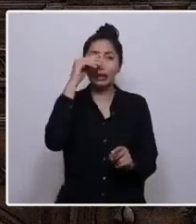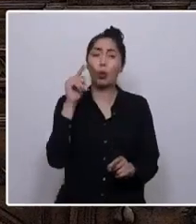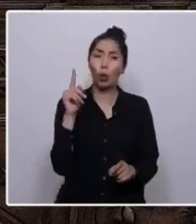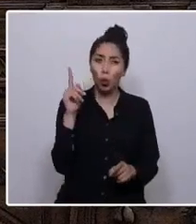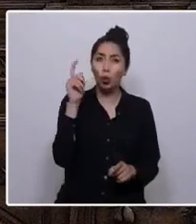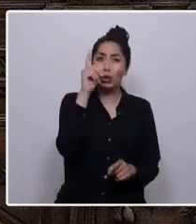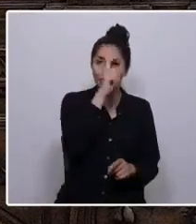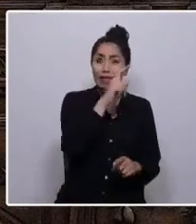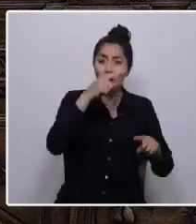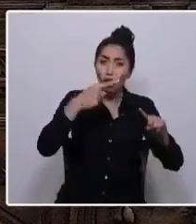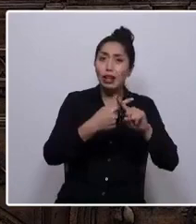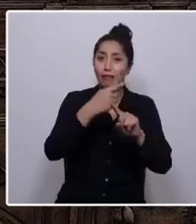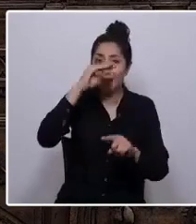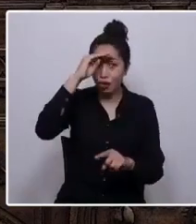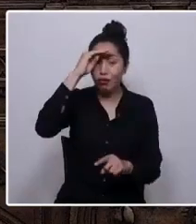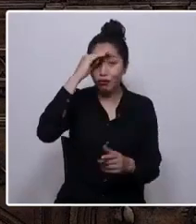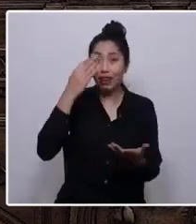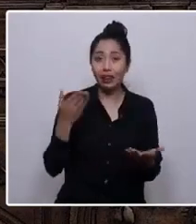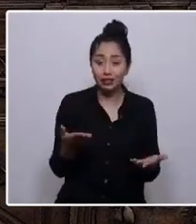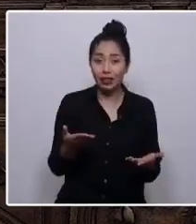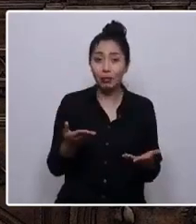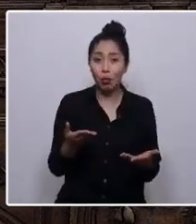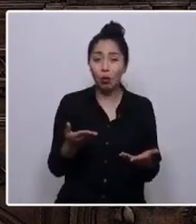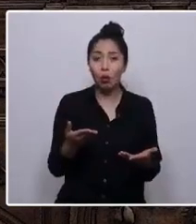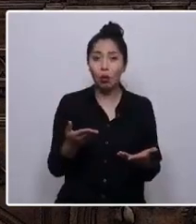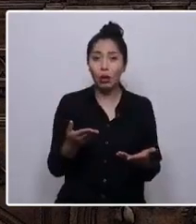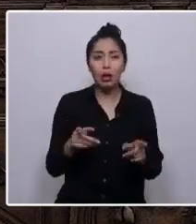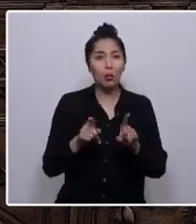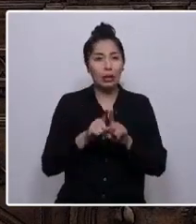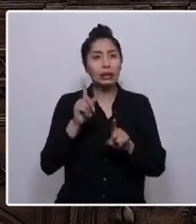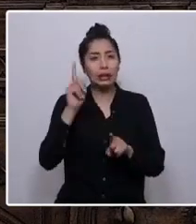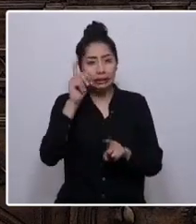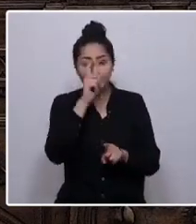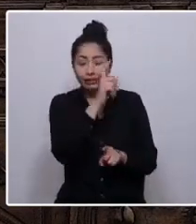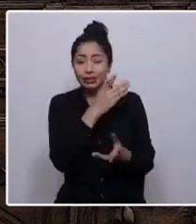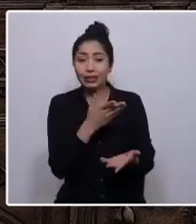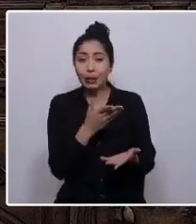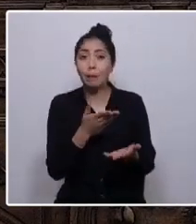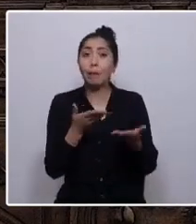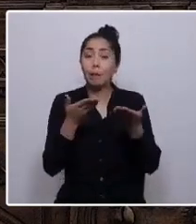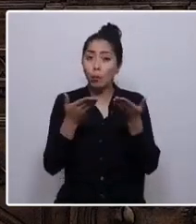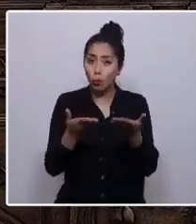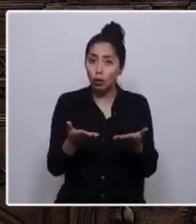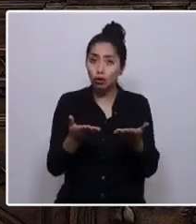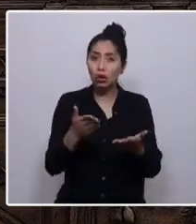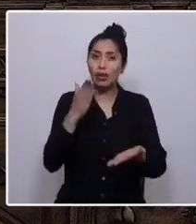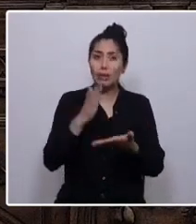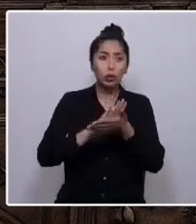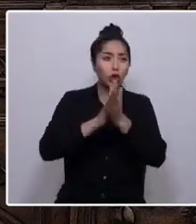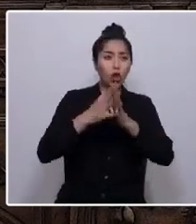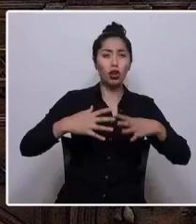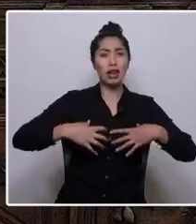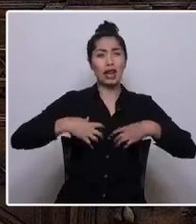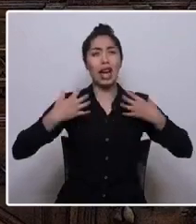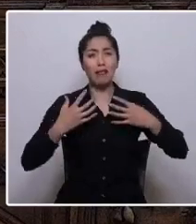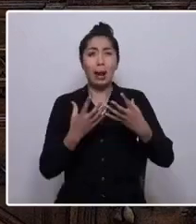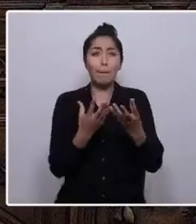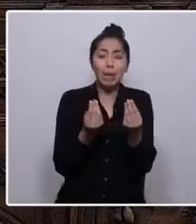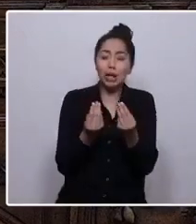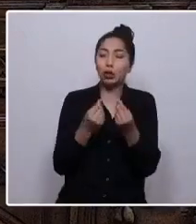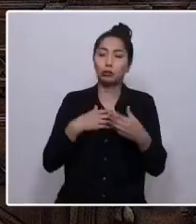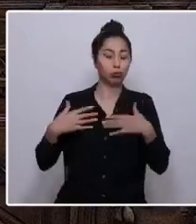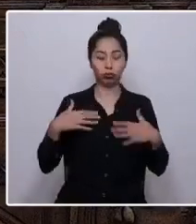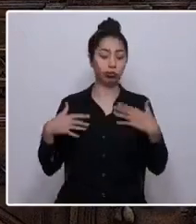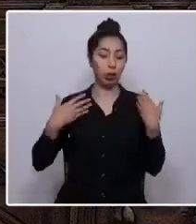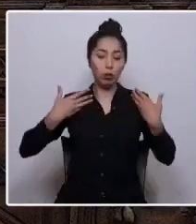Einstein. Por más difícil que sea, tenemos que sacudirnos las rabias y los miedos. De lo contrario,